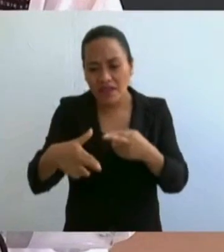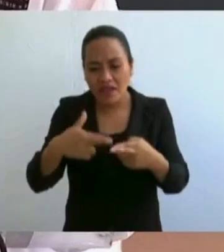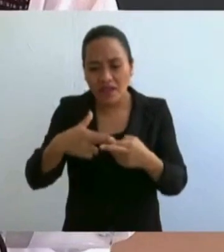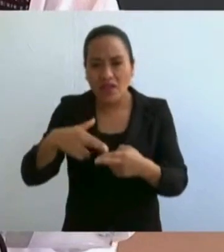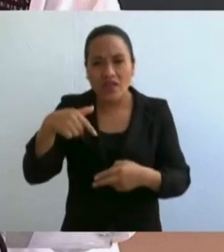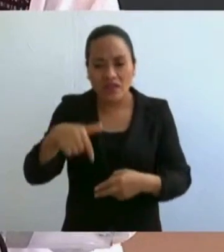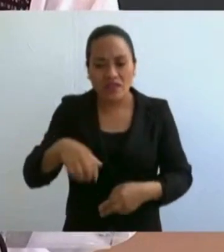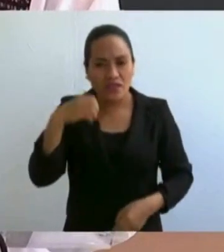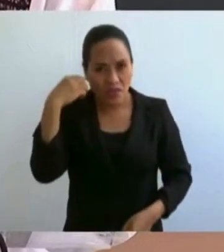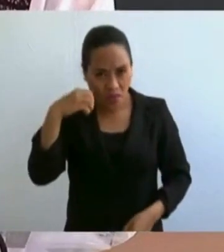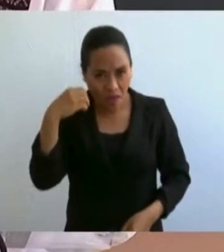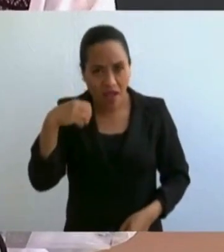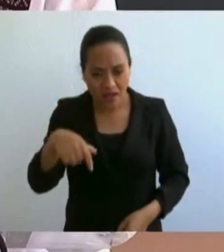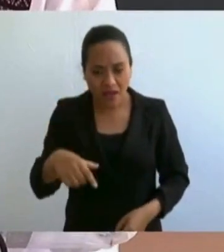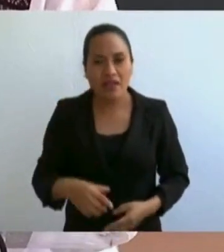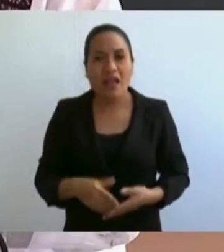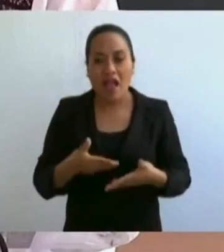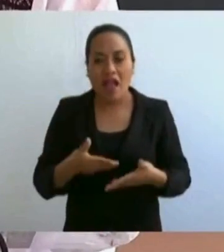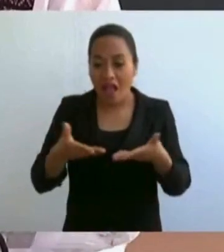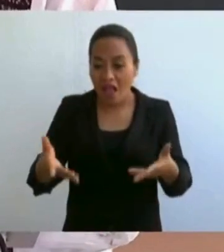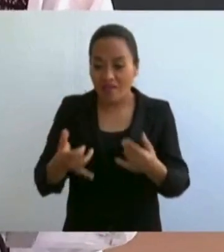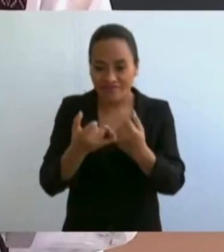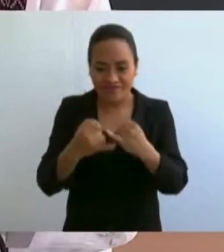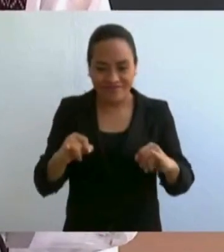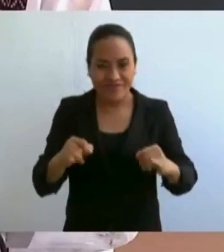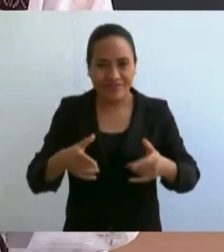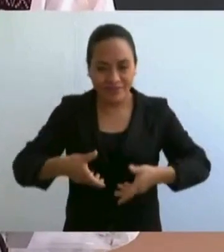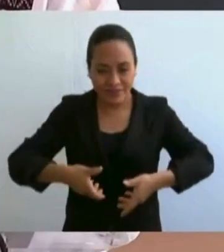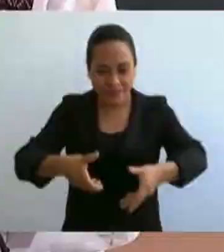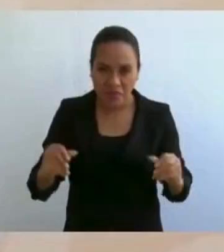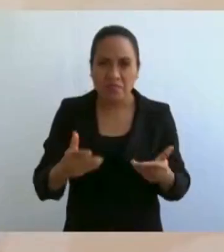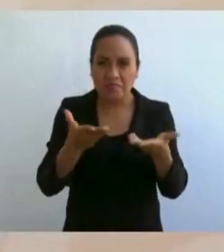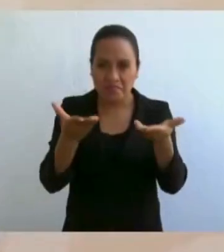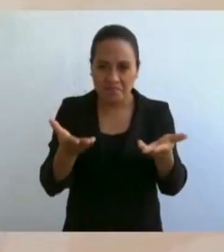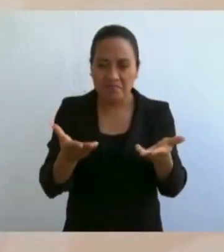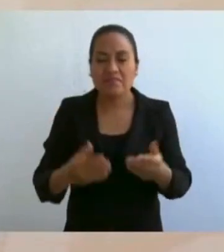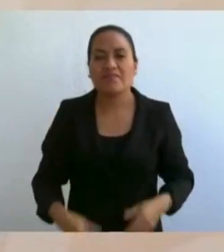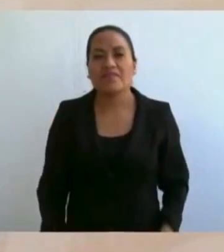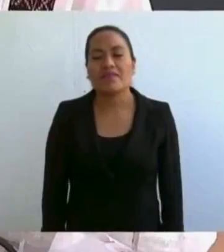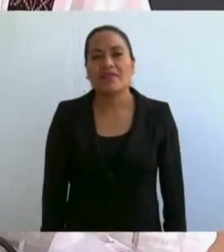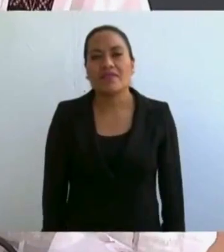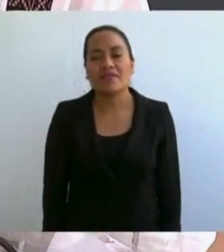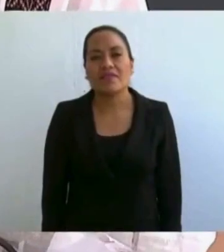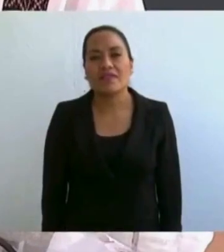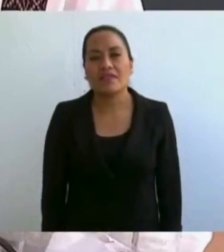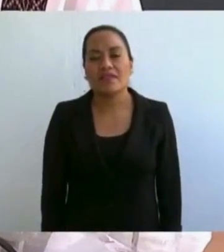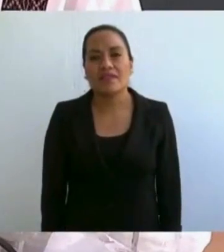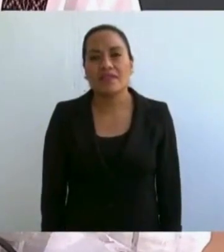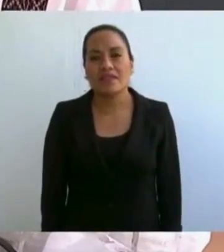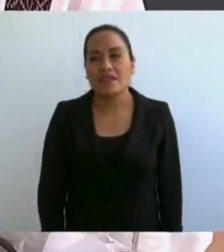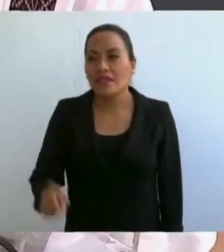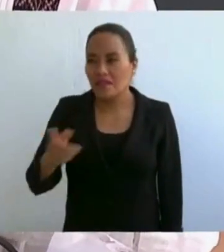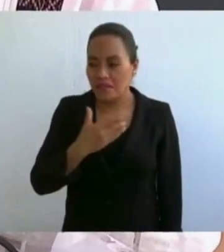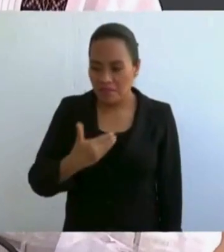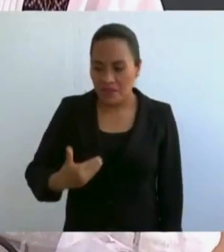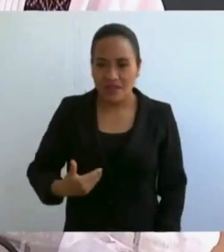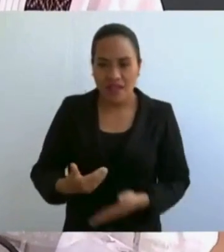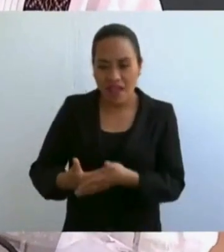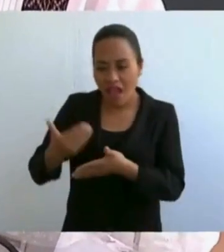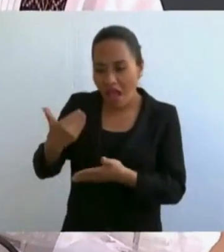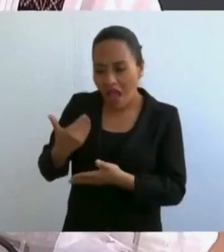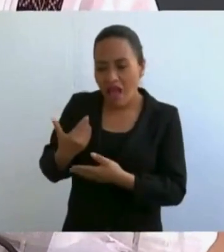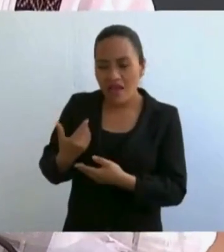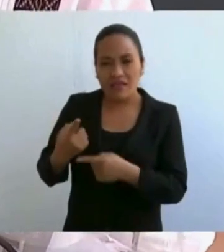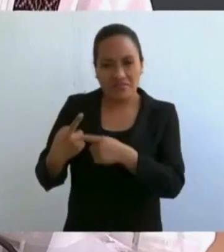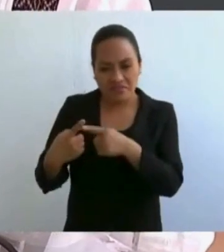El camino que hoy se entrega, cumple con ese propósito. Ateniendo sus instrucciones, señor presidente, estamos